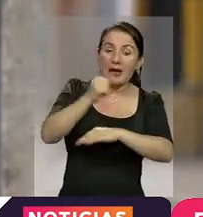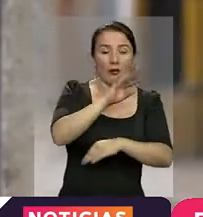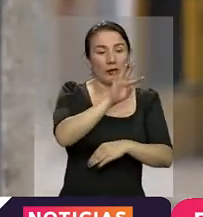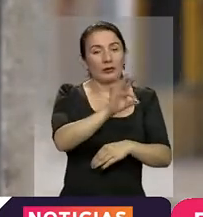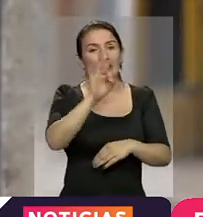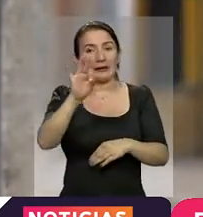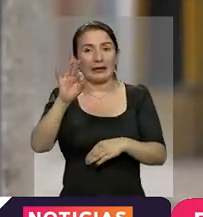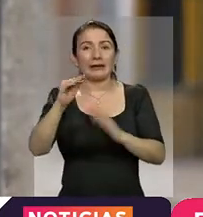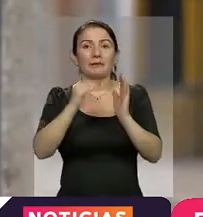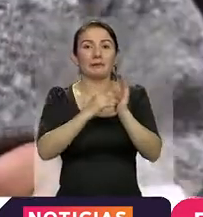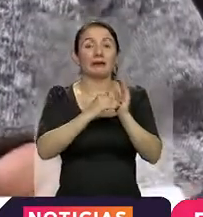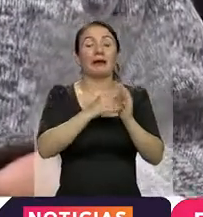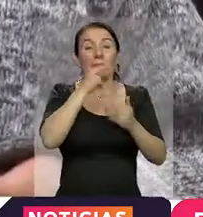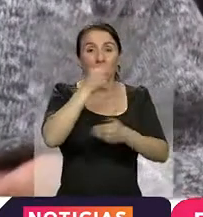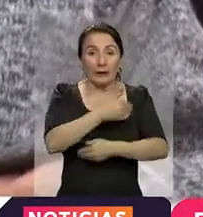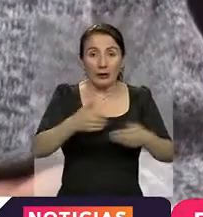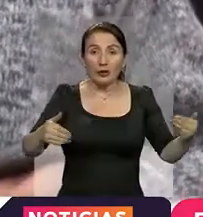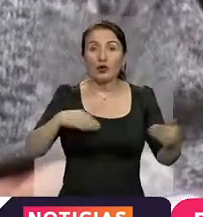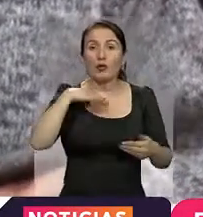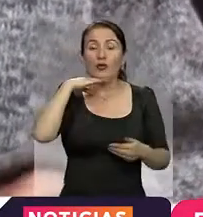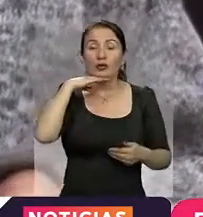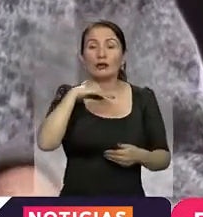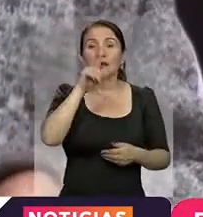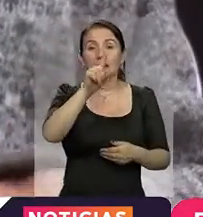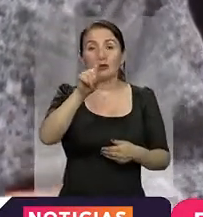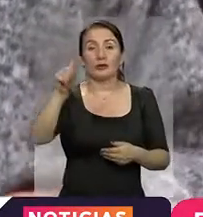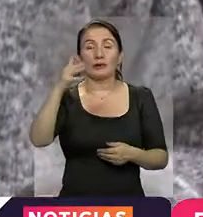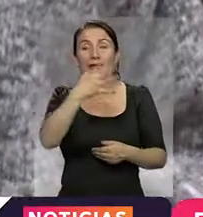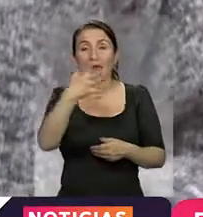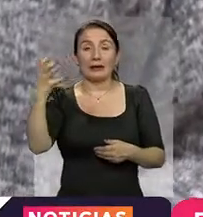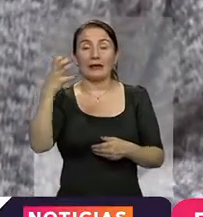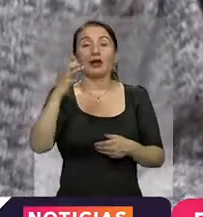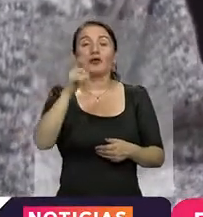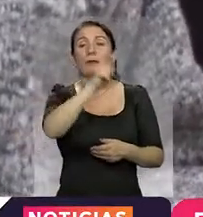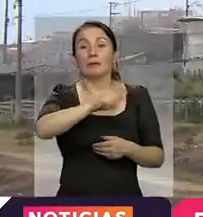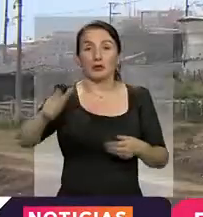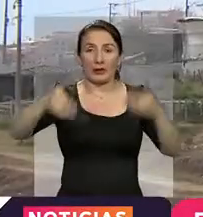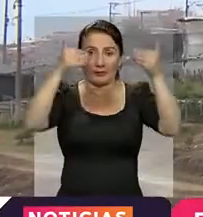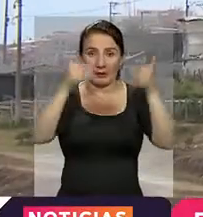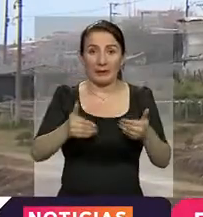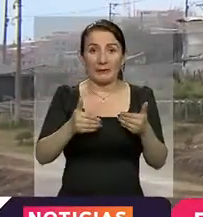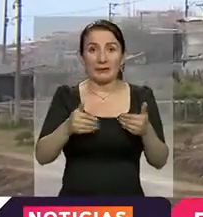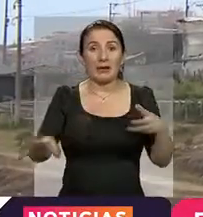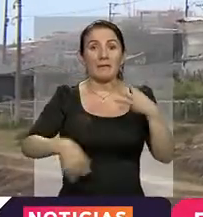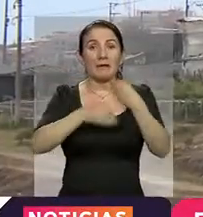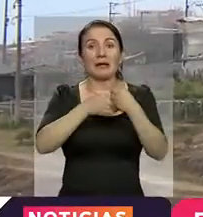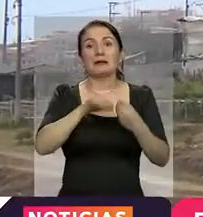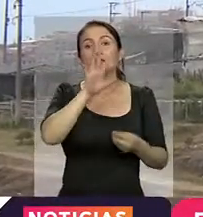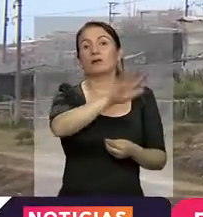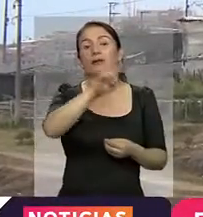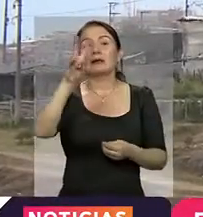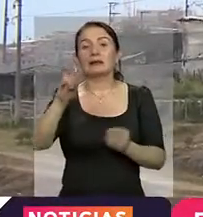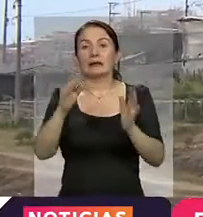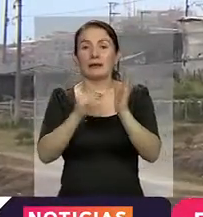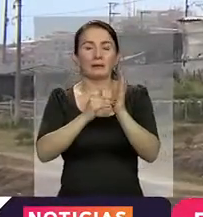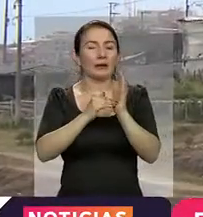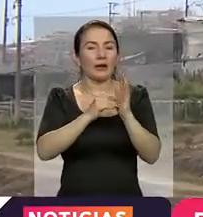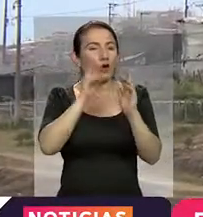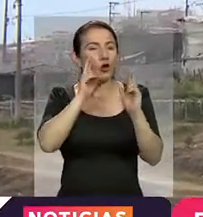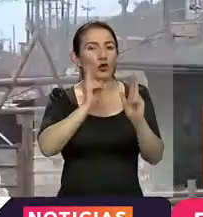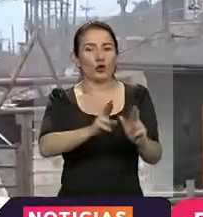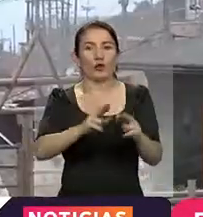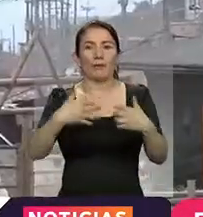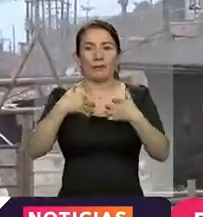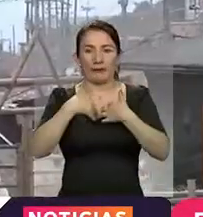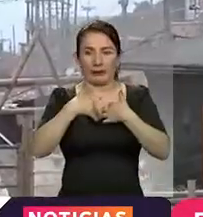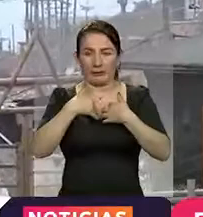mil con niños y adolescentes, 110 mil 500 con personas con discapacidad y 57 mil que se reconocen como